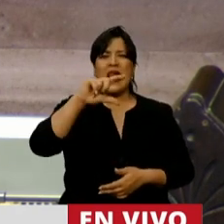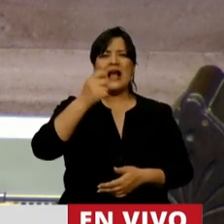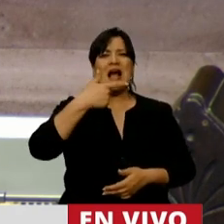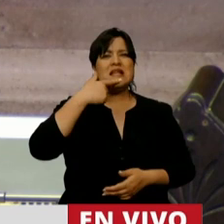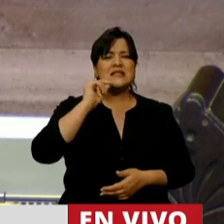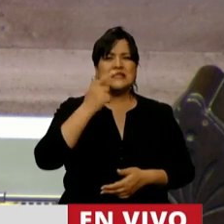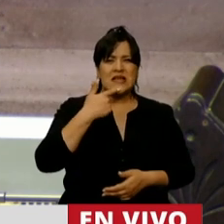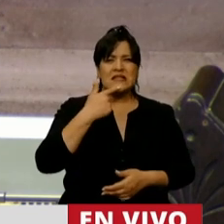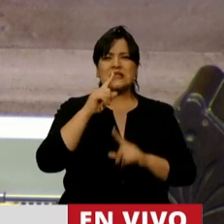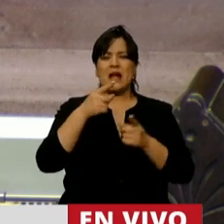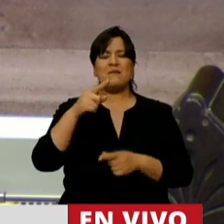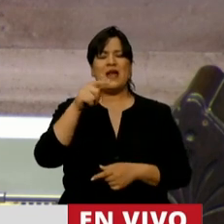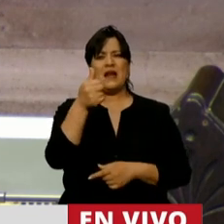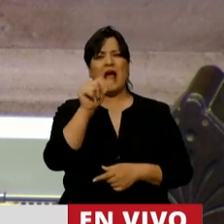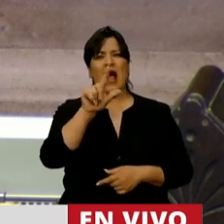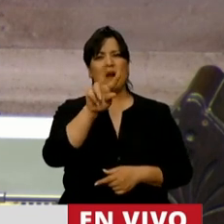y Felipe Álvarez.